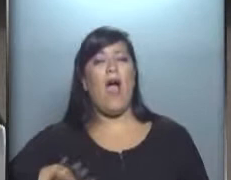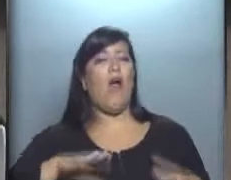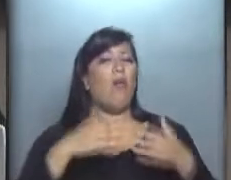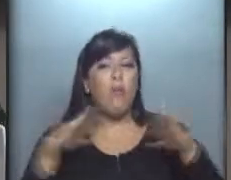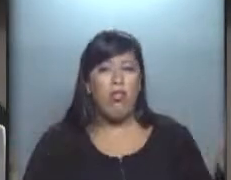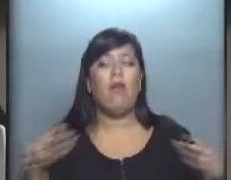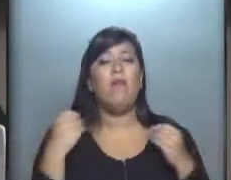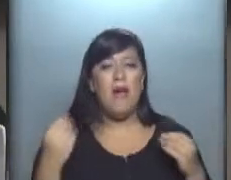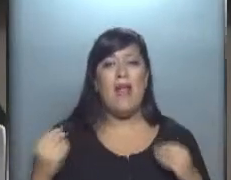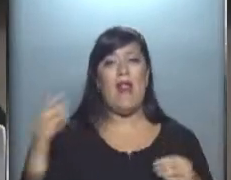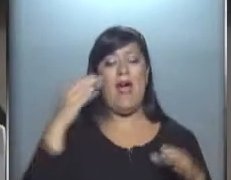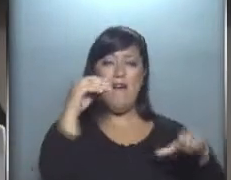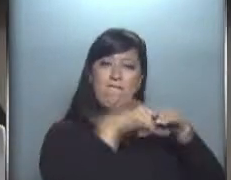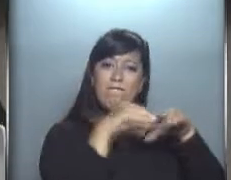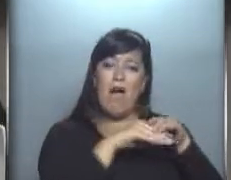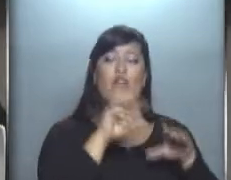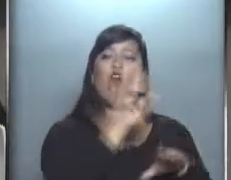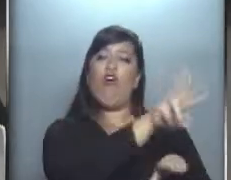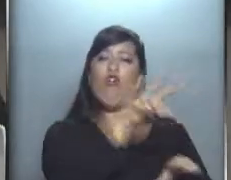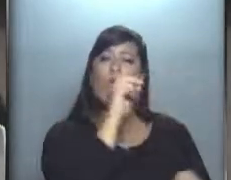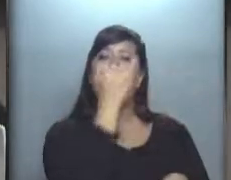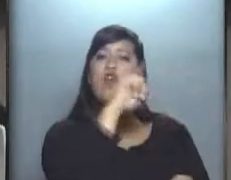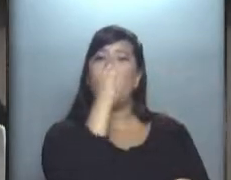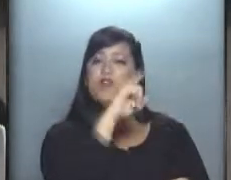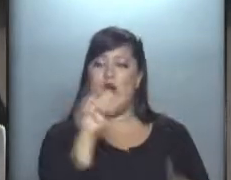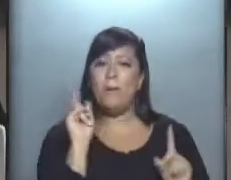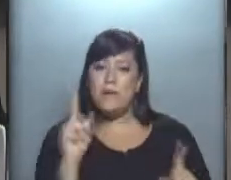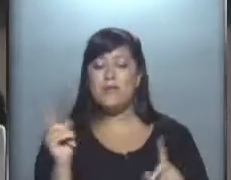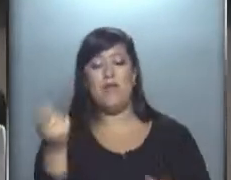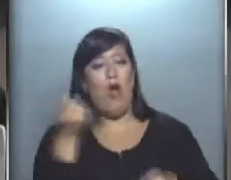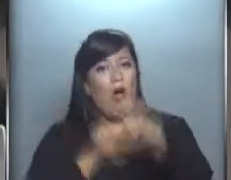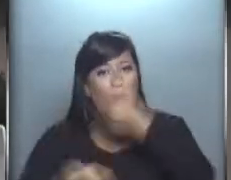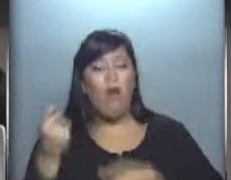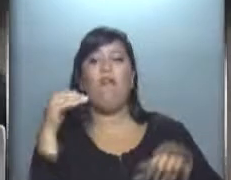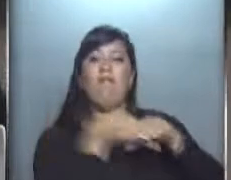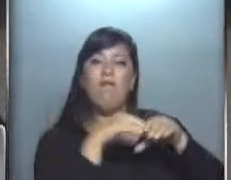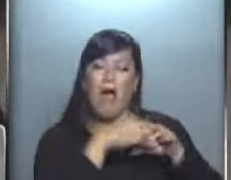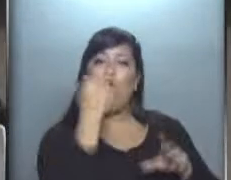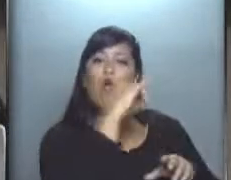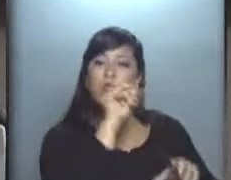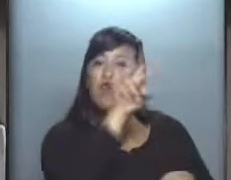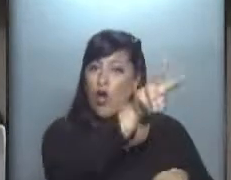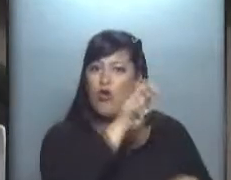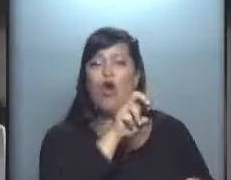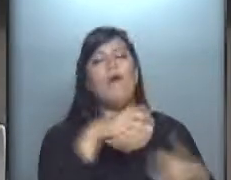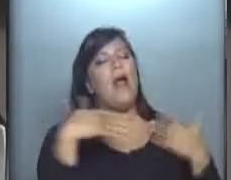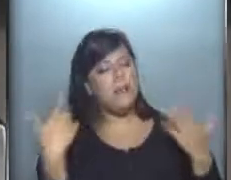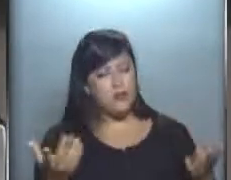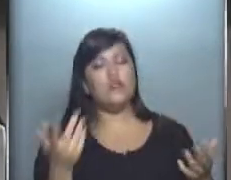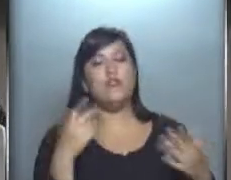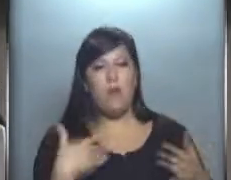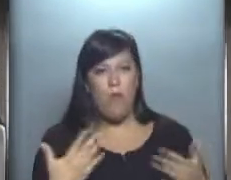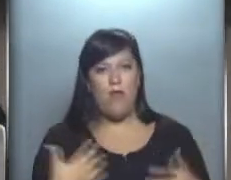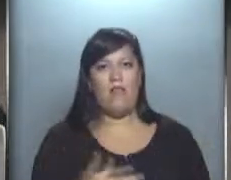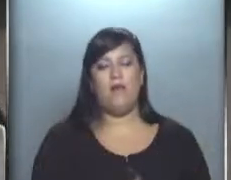bancos cobren una comisión sobre estas operaciones, así de sencillo o brutal se podría decir. Si